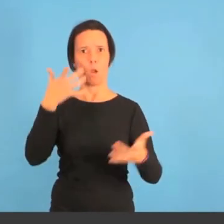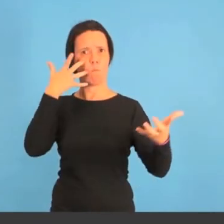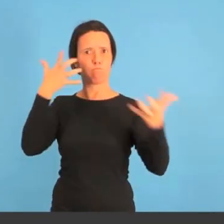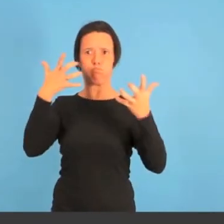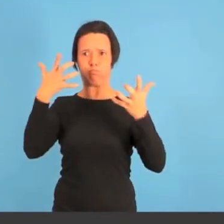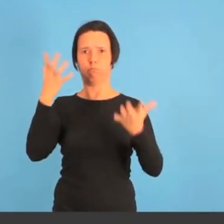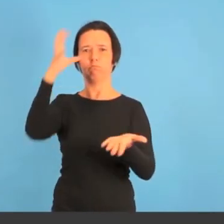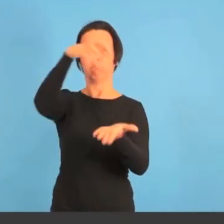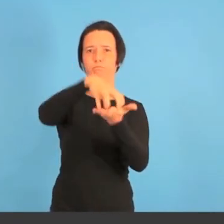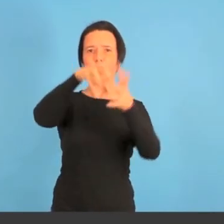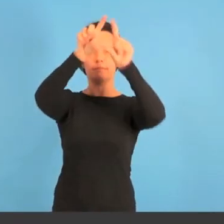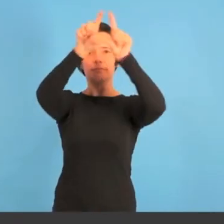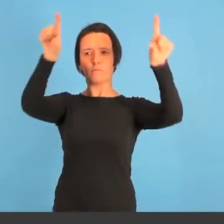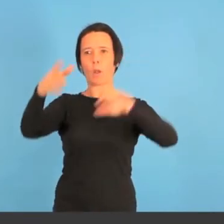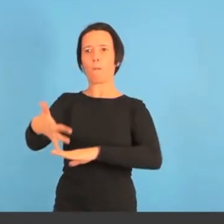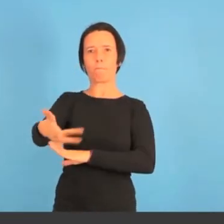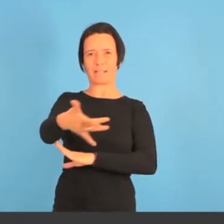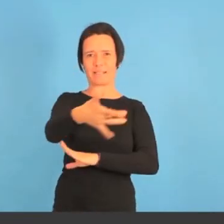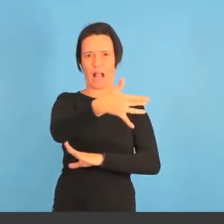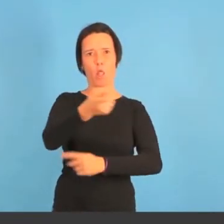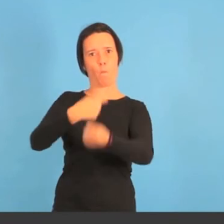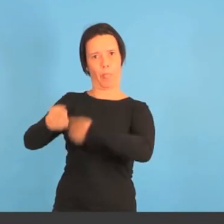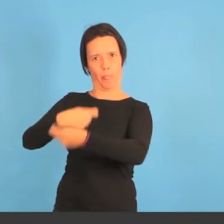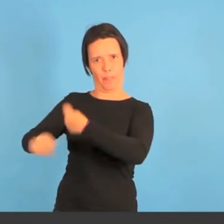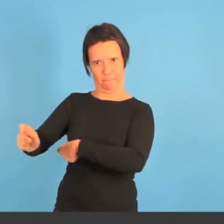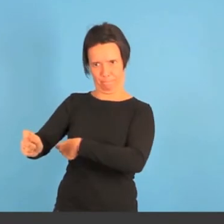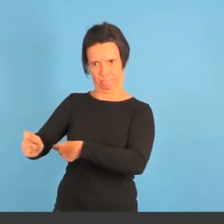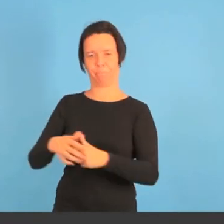Entre sus instalaciones destaca la lonja de pescado.